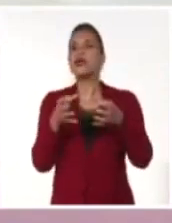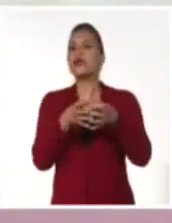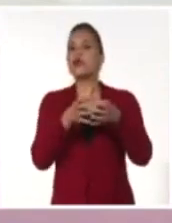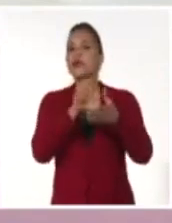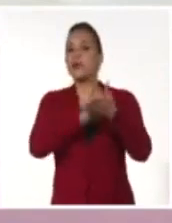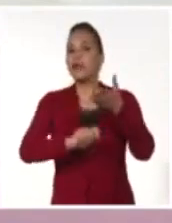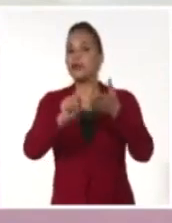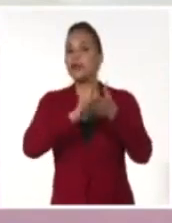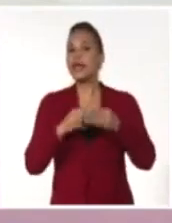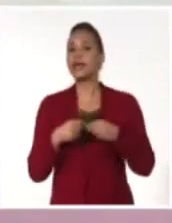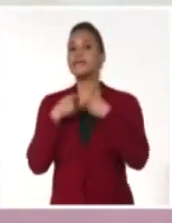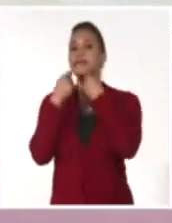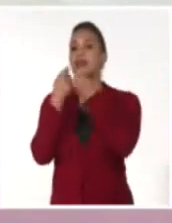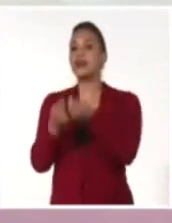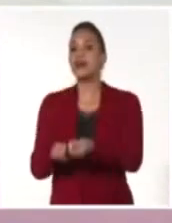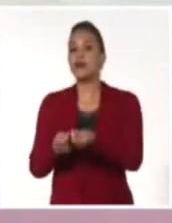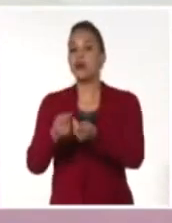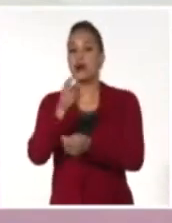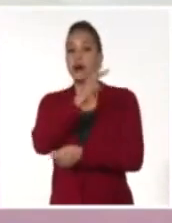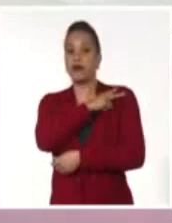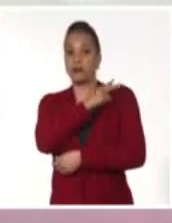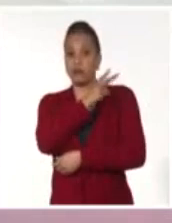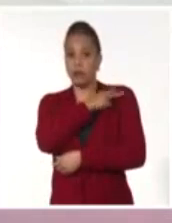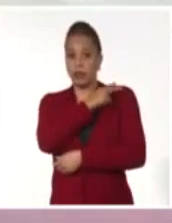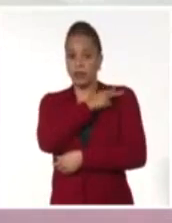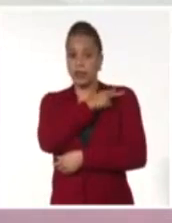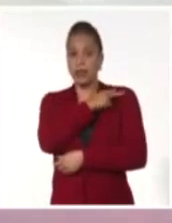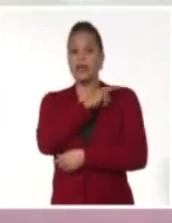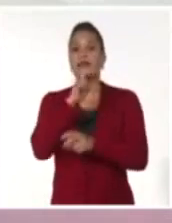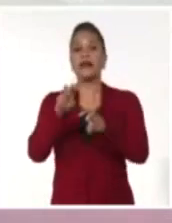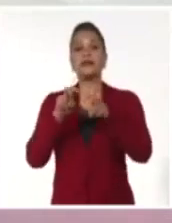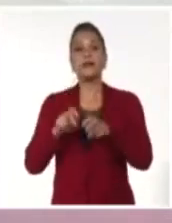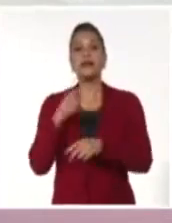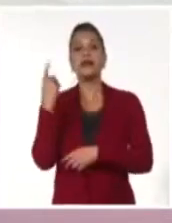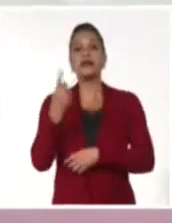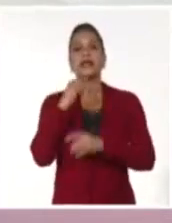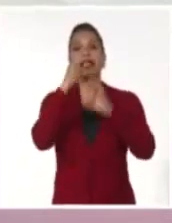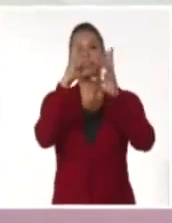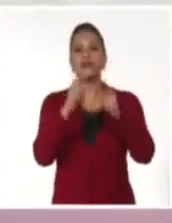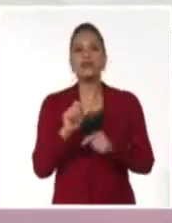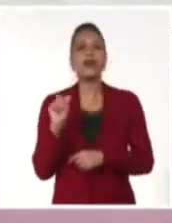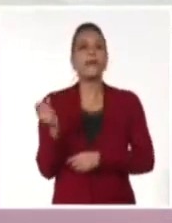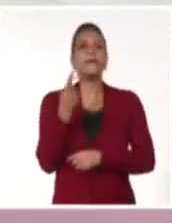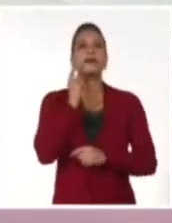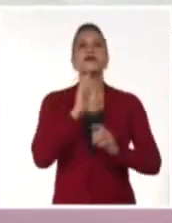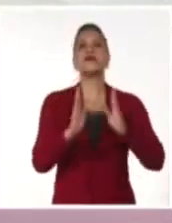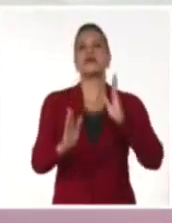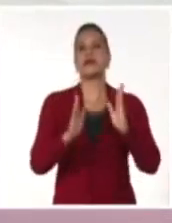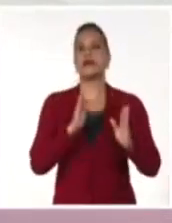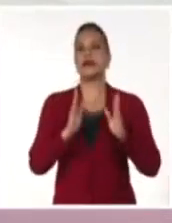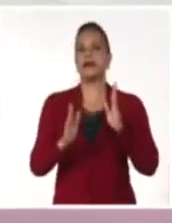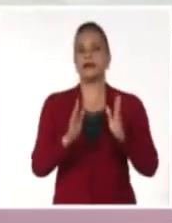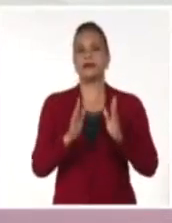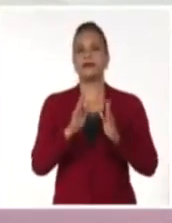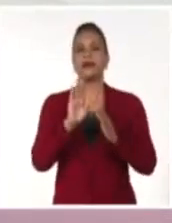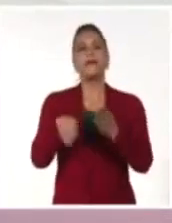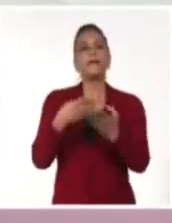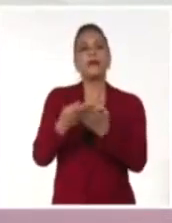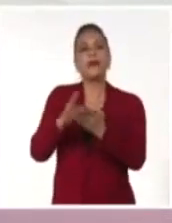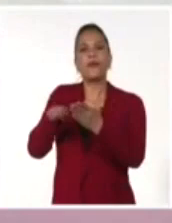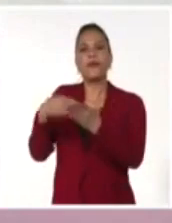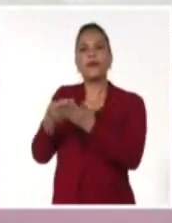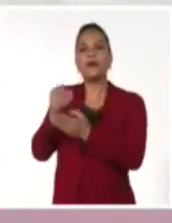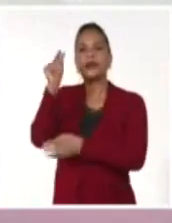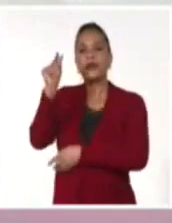entregó a las autoridades de la Asamblea Nacional del Poder Popular los resultados del primer corte informativo con las propuestas de los